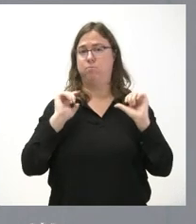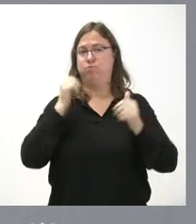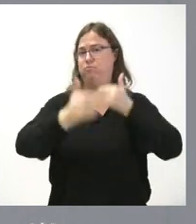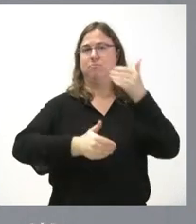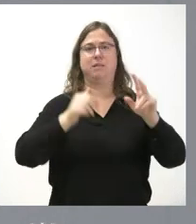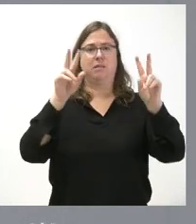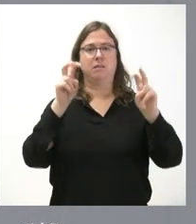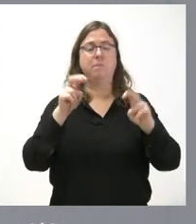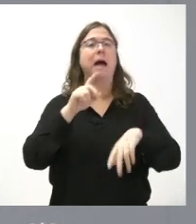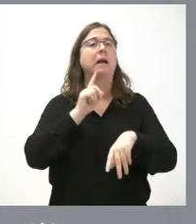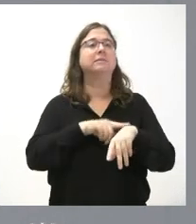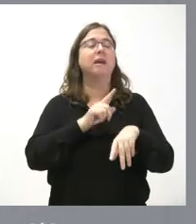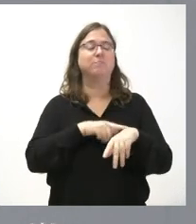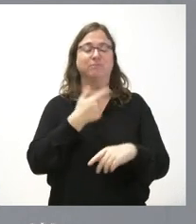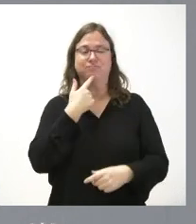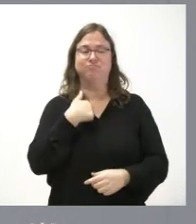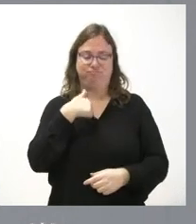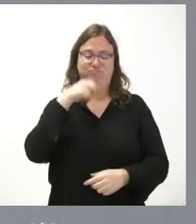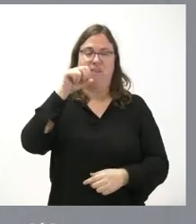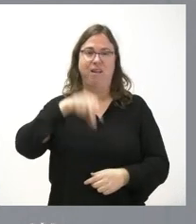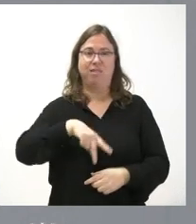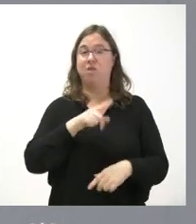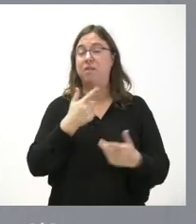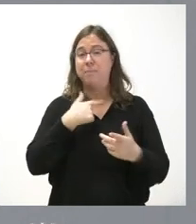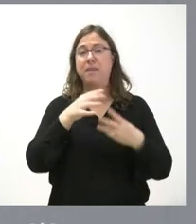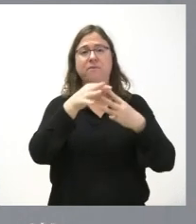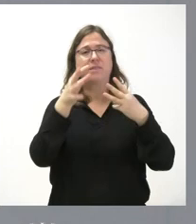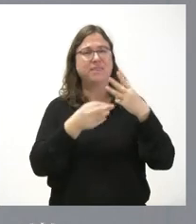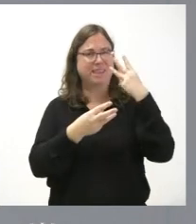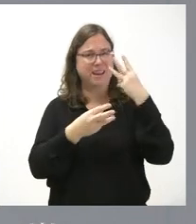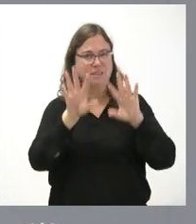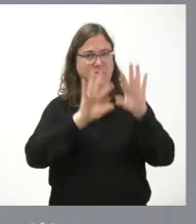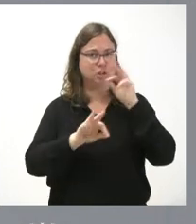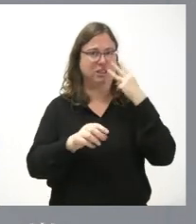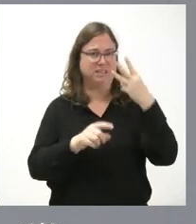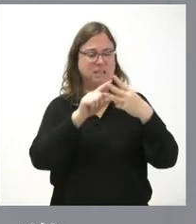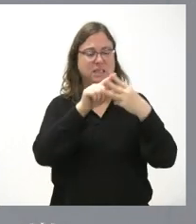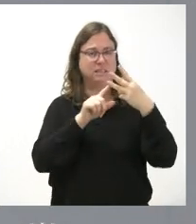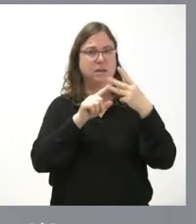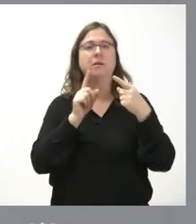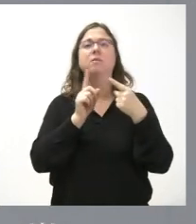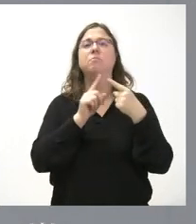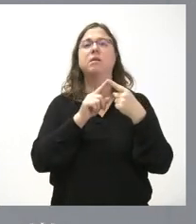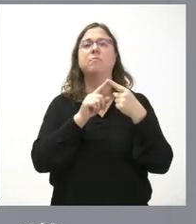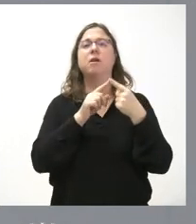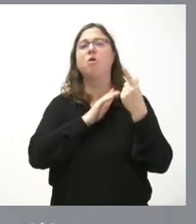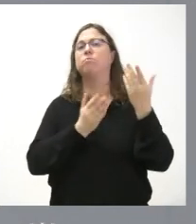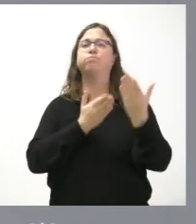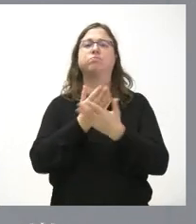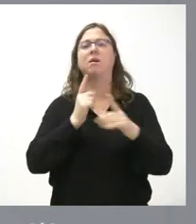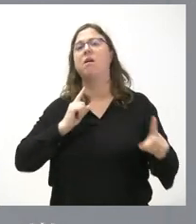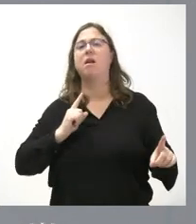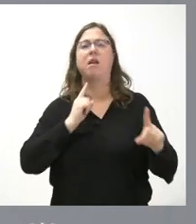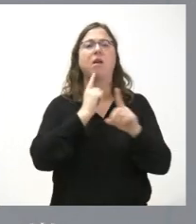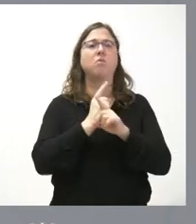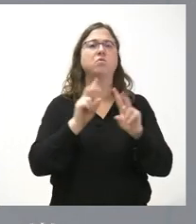asunto y yo creo que el tiempo nos ha dado la razón y las decisiones son tres como ustedes recordarán. Primero, el decidir presentar recurso en